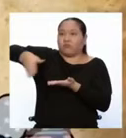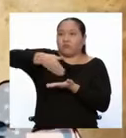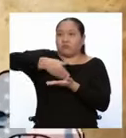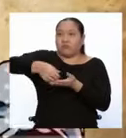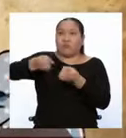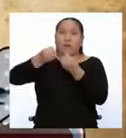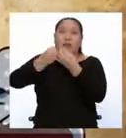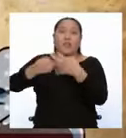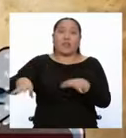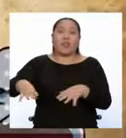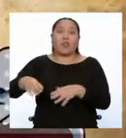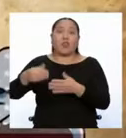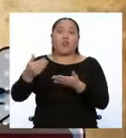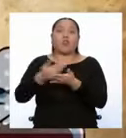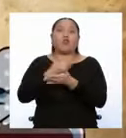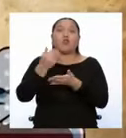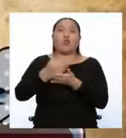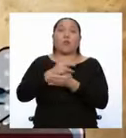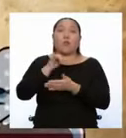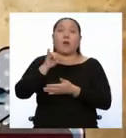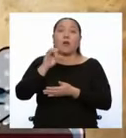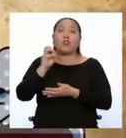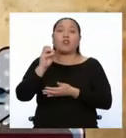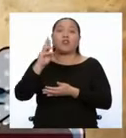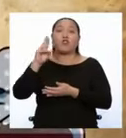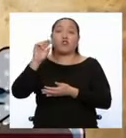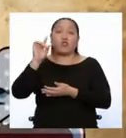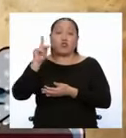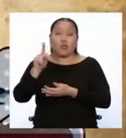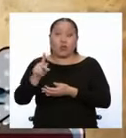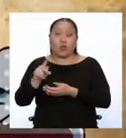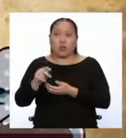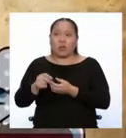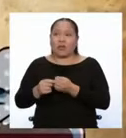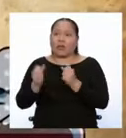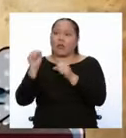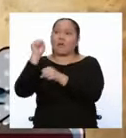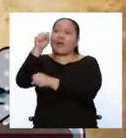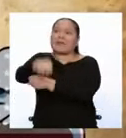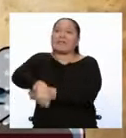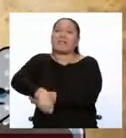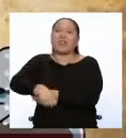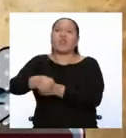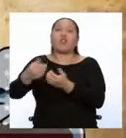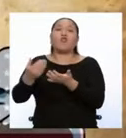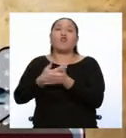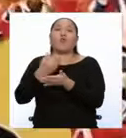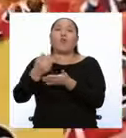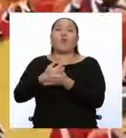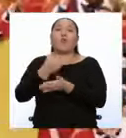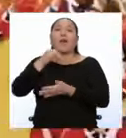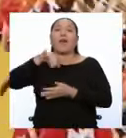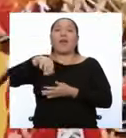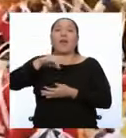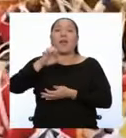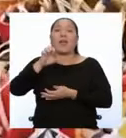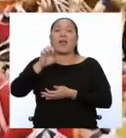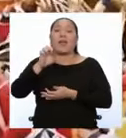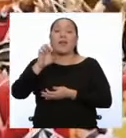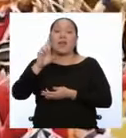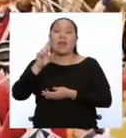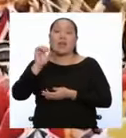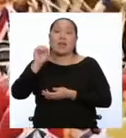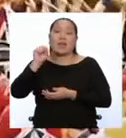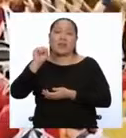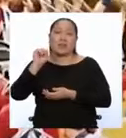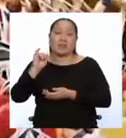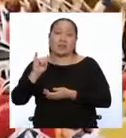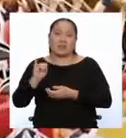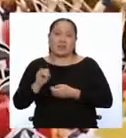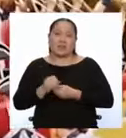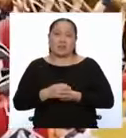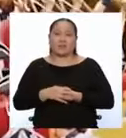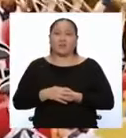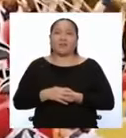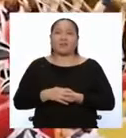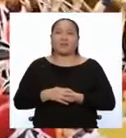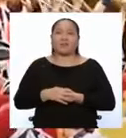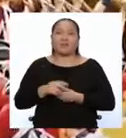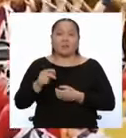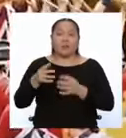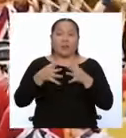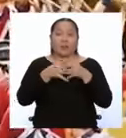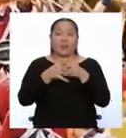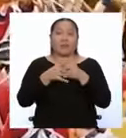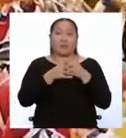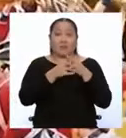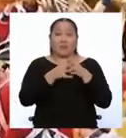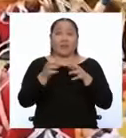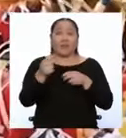York y fueron derrotados en Nueva York. ¡Ni modo! No siempre se gana. Además, los norteamericanos triunfaron